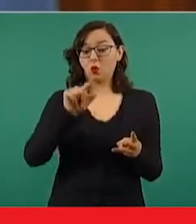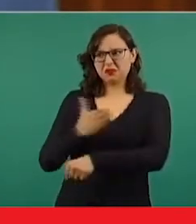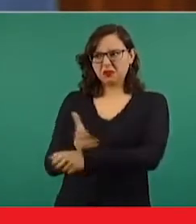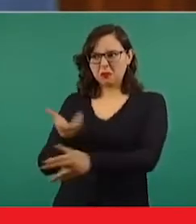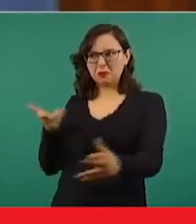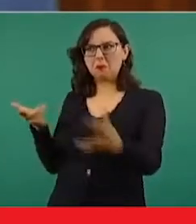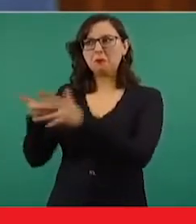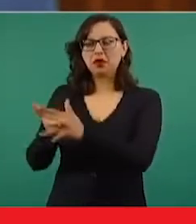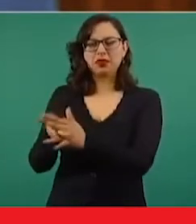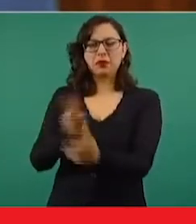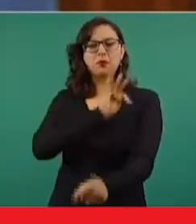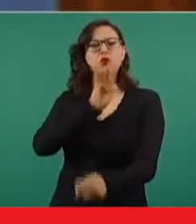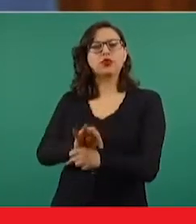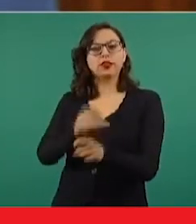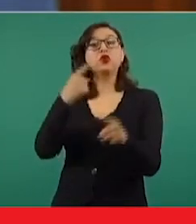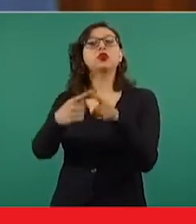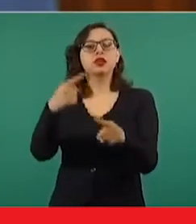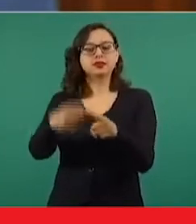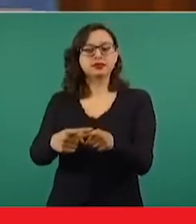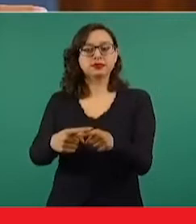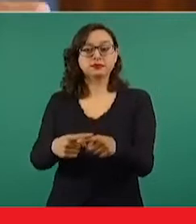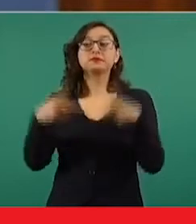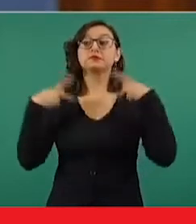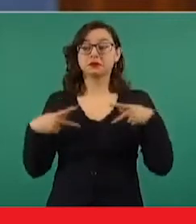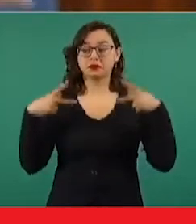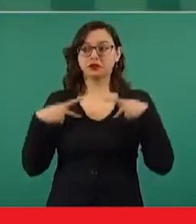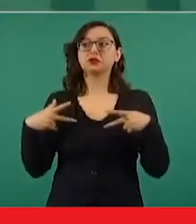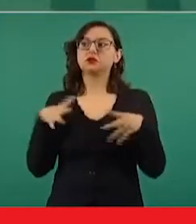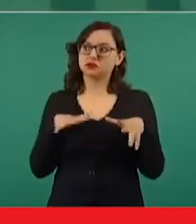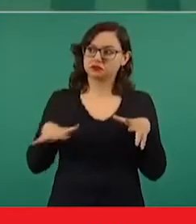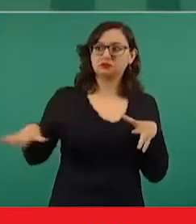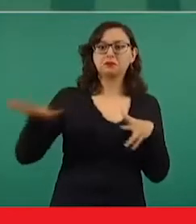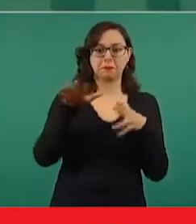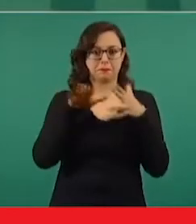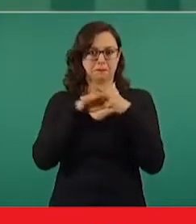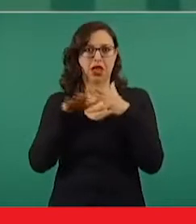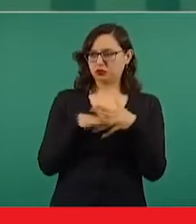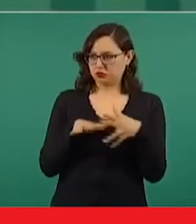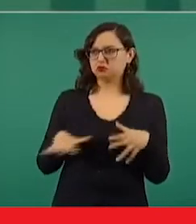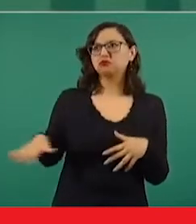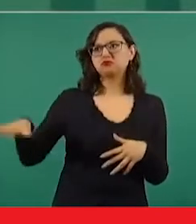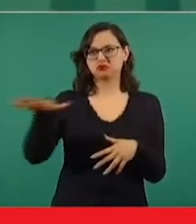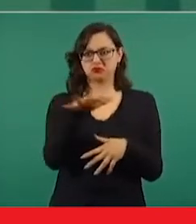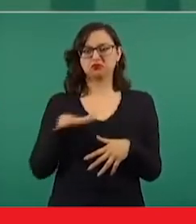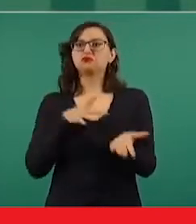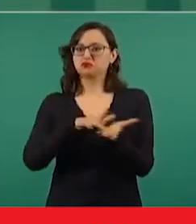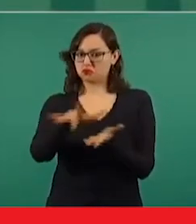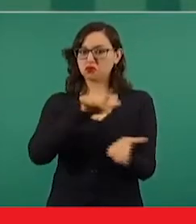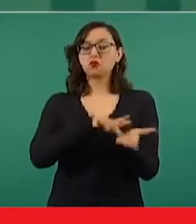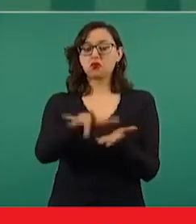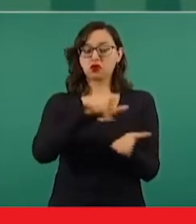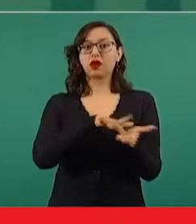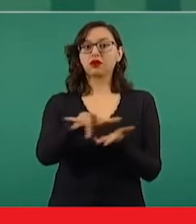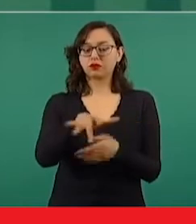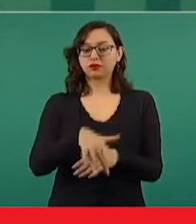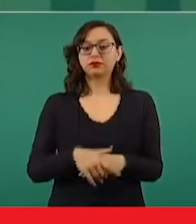Madero. Llegaron a decir miembros de esa clase media conservadora de